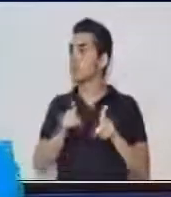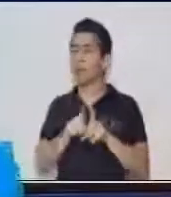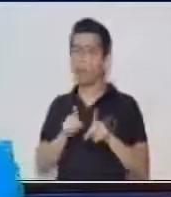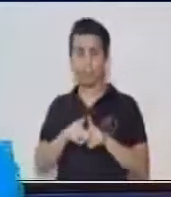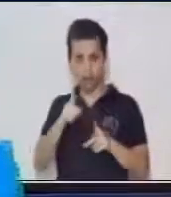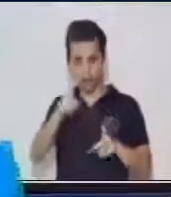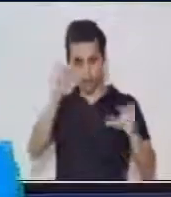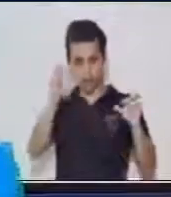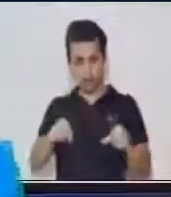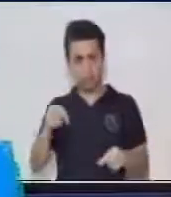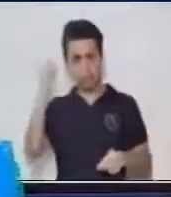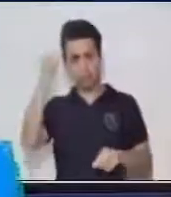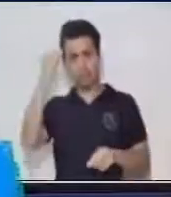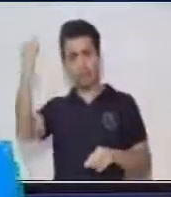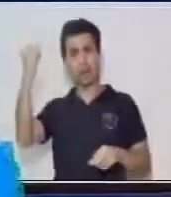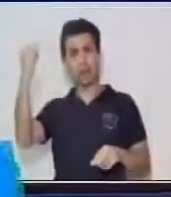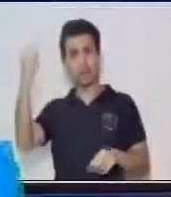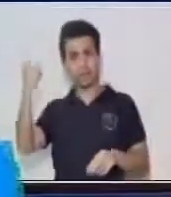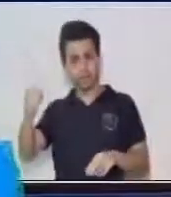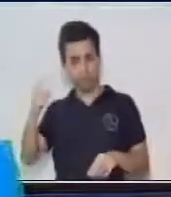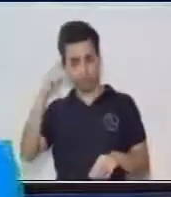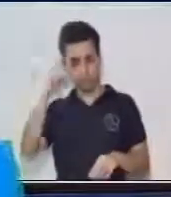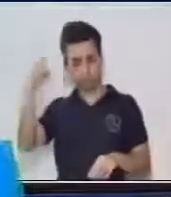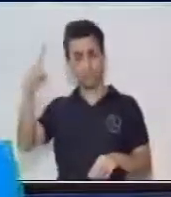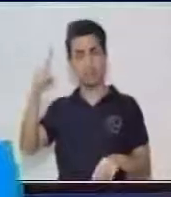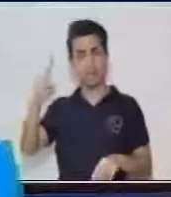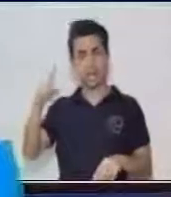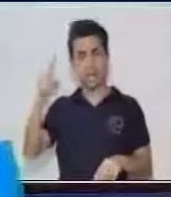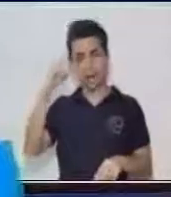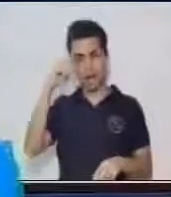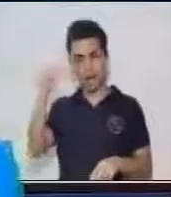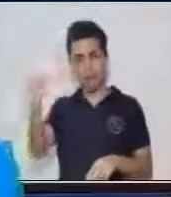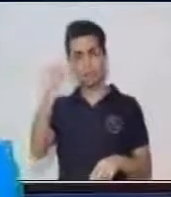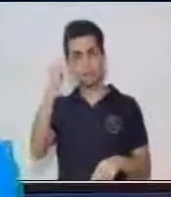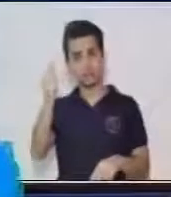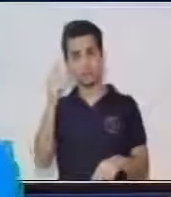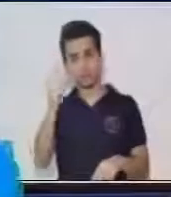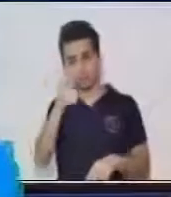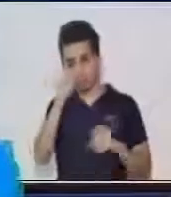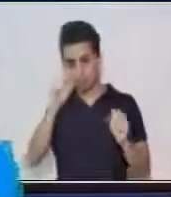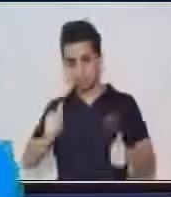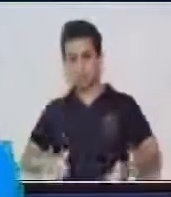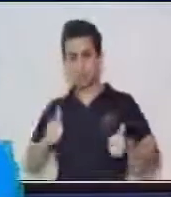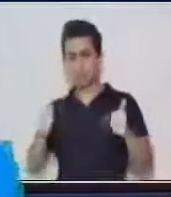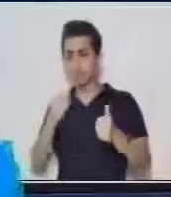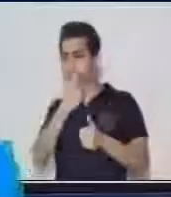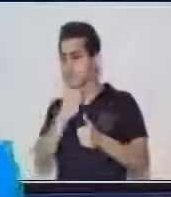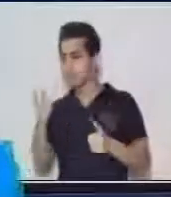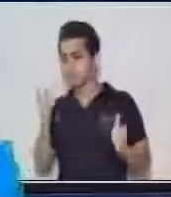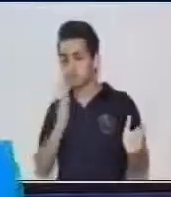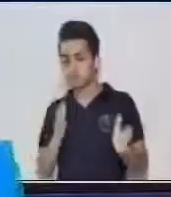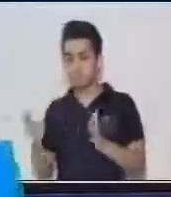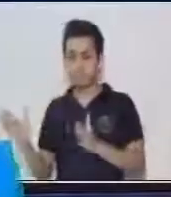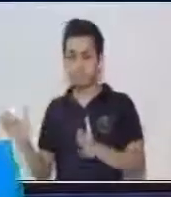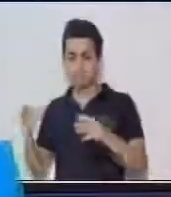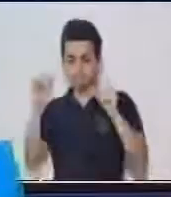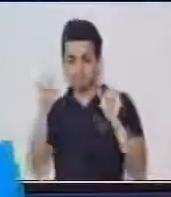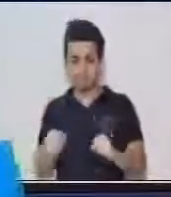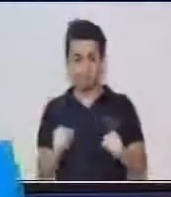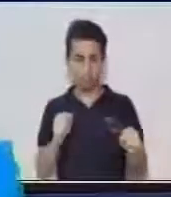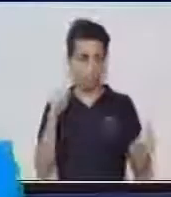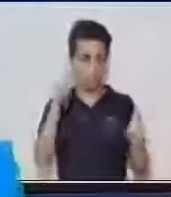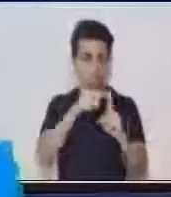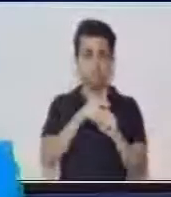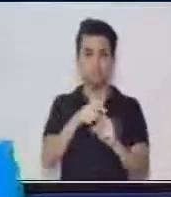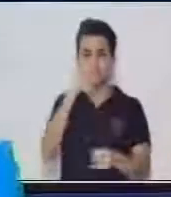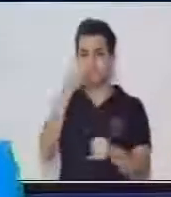lista, creativa y lo va a lograr. De esta manera, entonces, usted va a llevar a cabo cada uno de estos procesos para poder llegar al